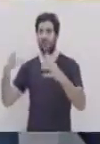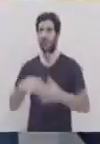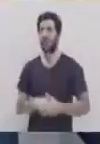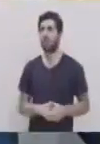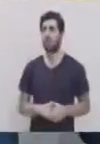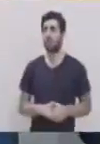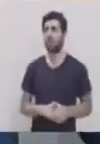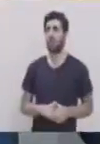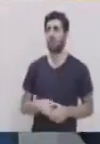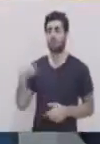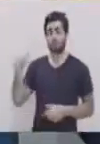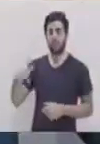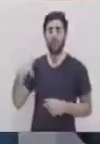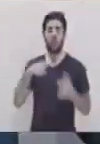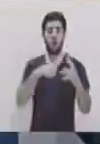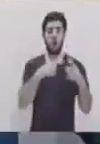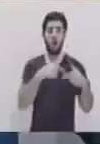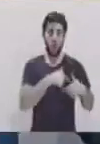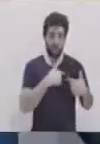6 libras.